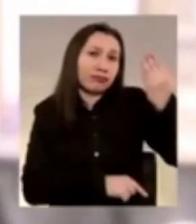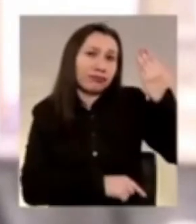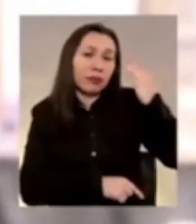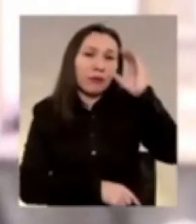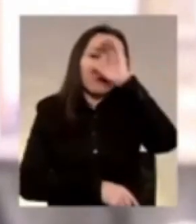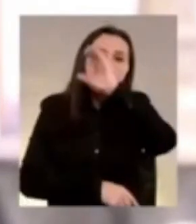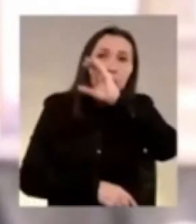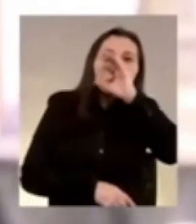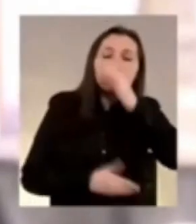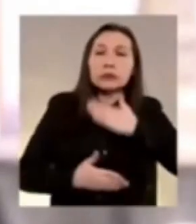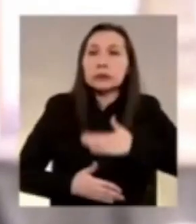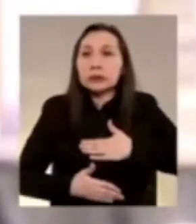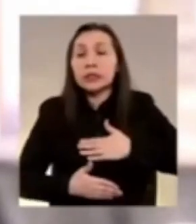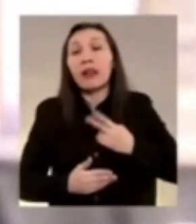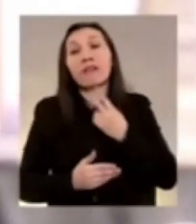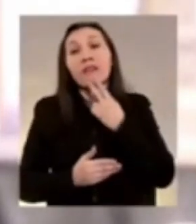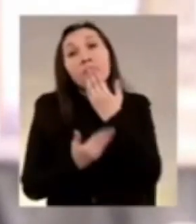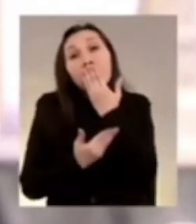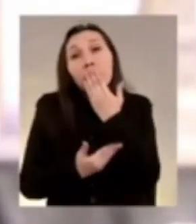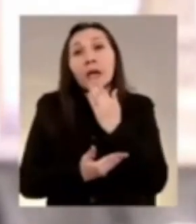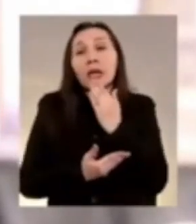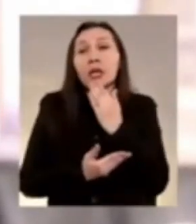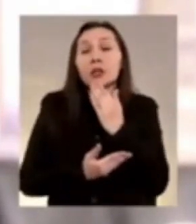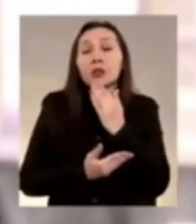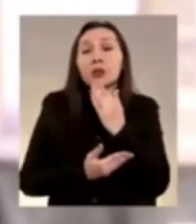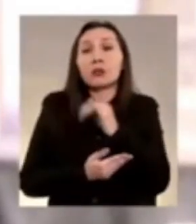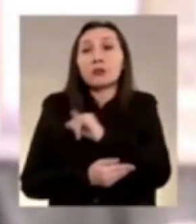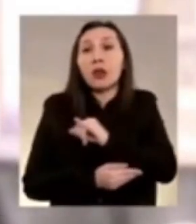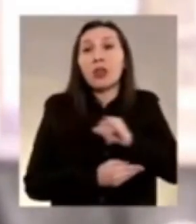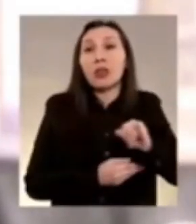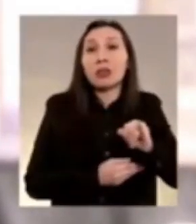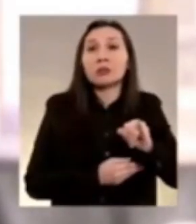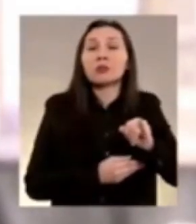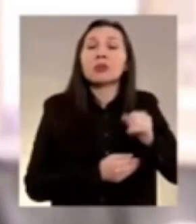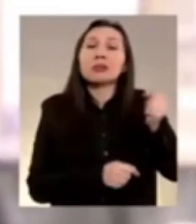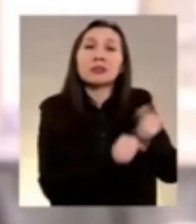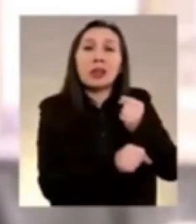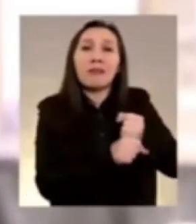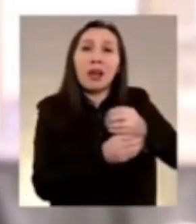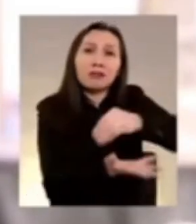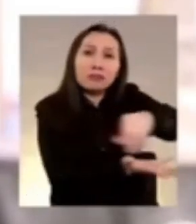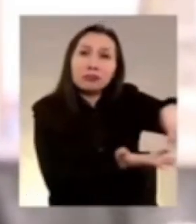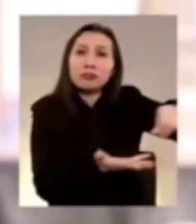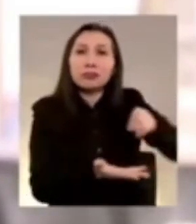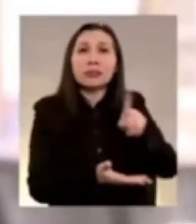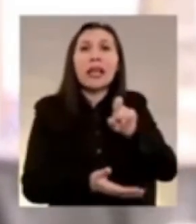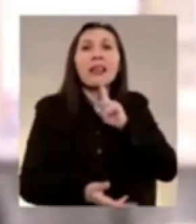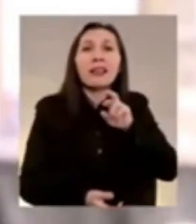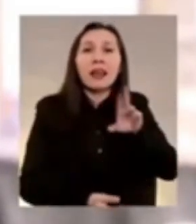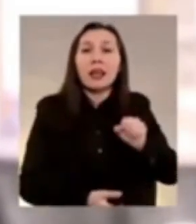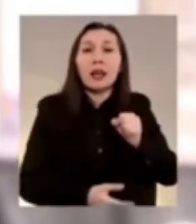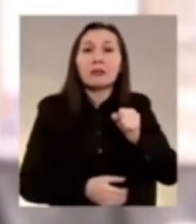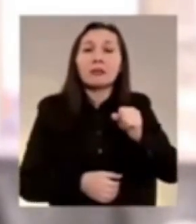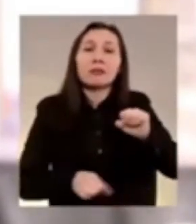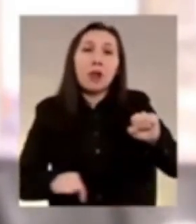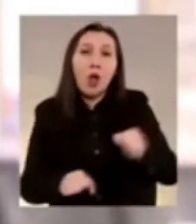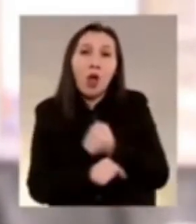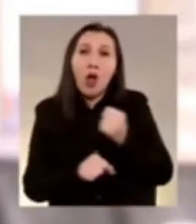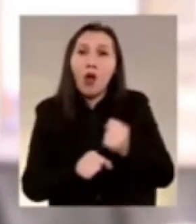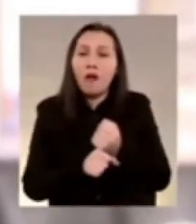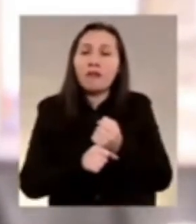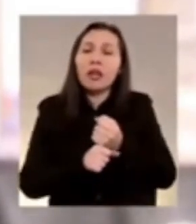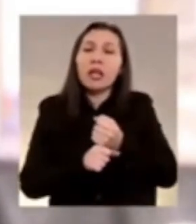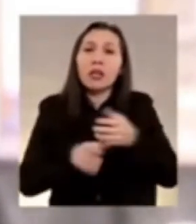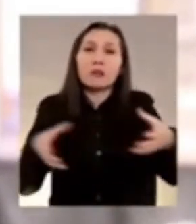buscando una vida mejor después de las salitreras en los obreros sindicalizados